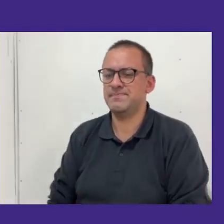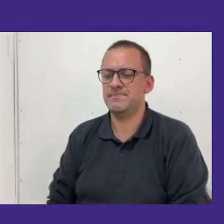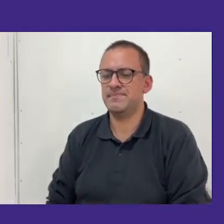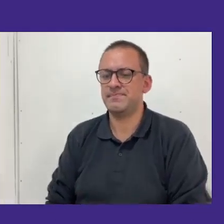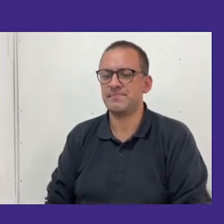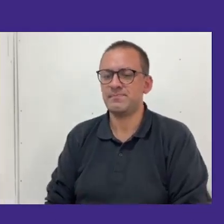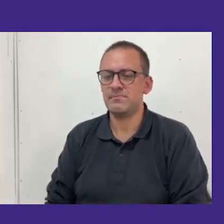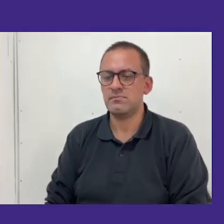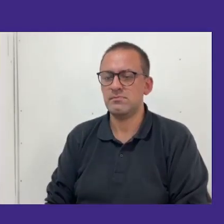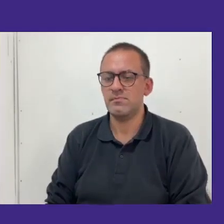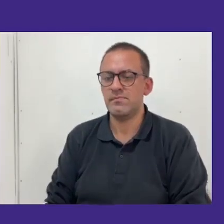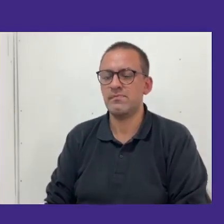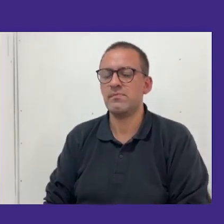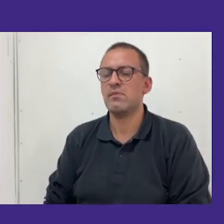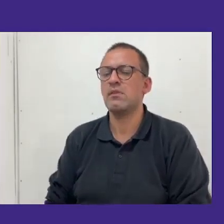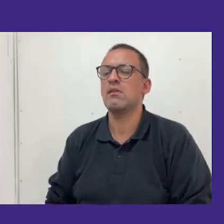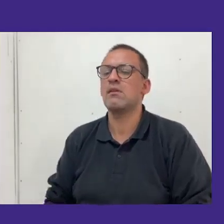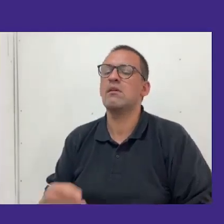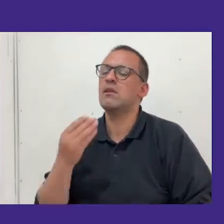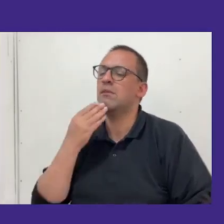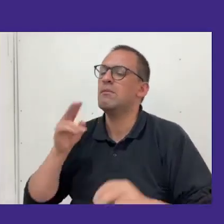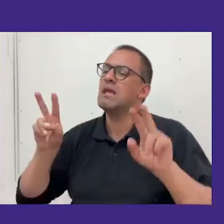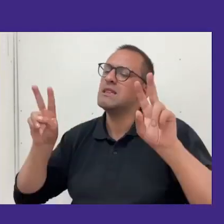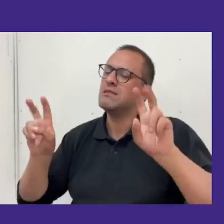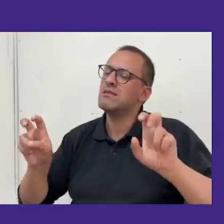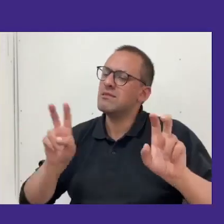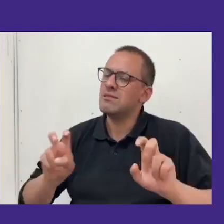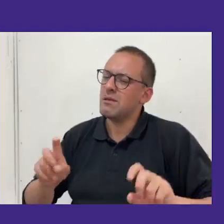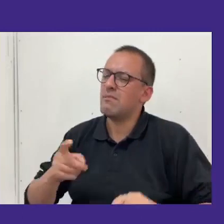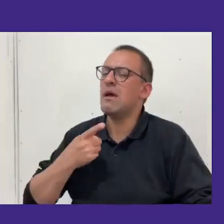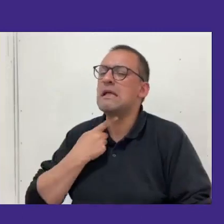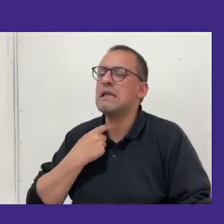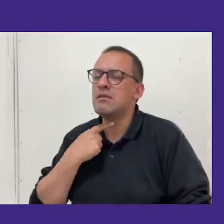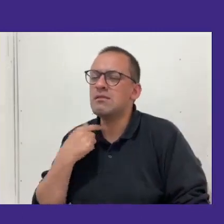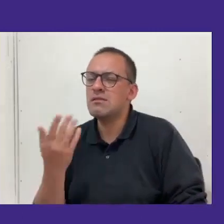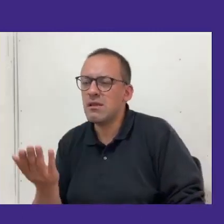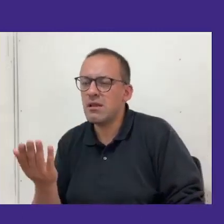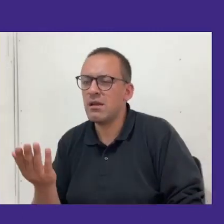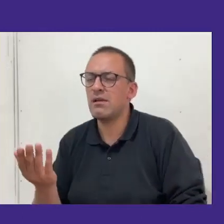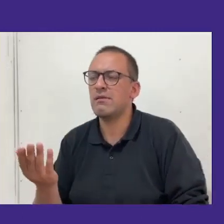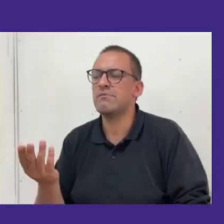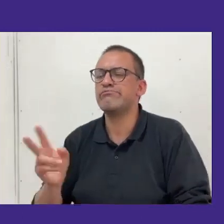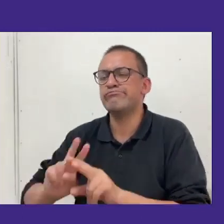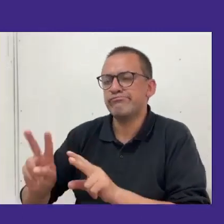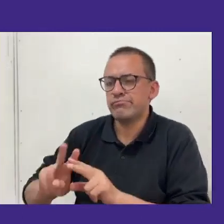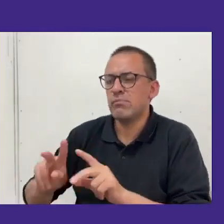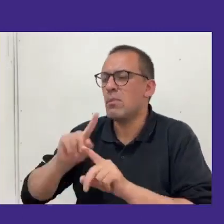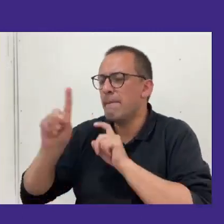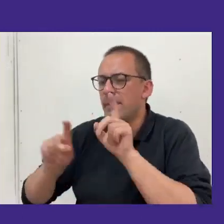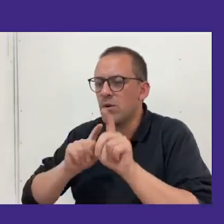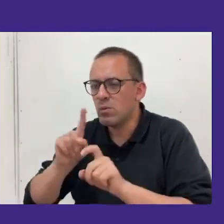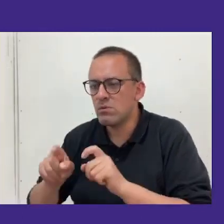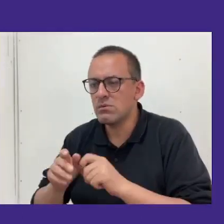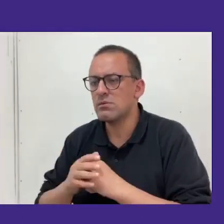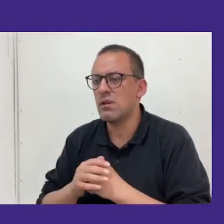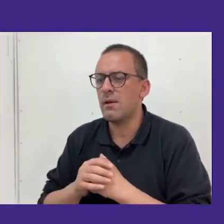en cuanto a los temas de interés para para confeccionar las preguntas finalmente